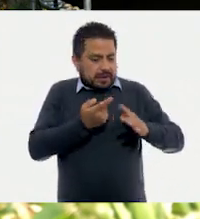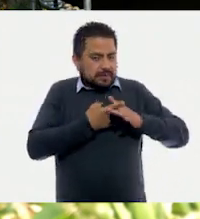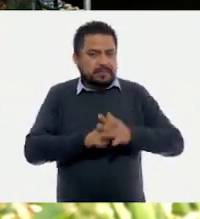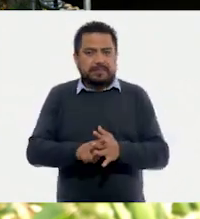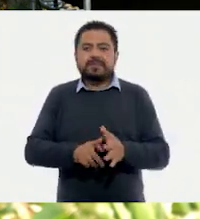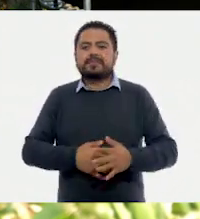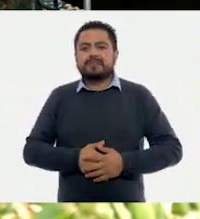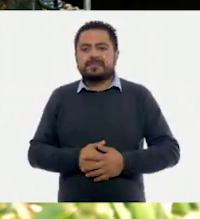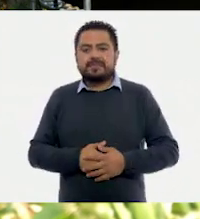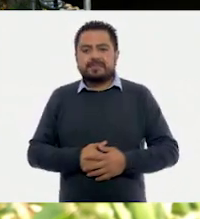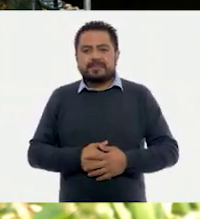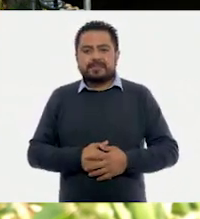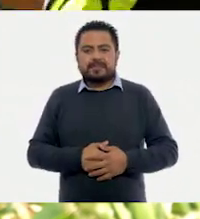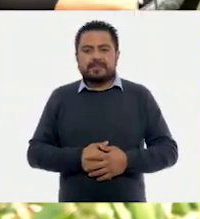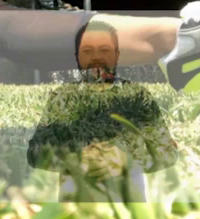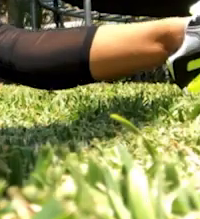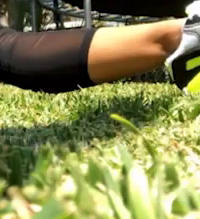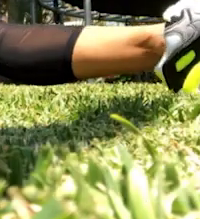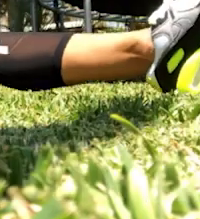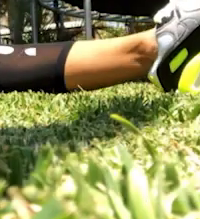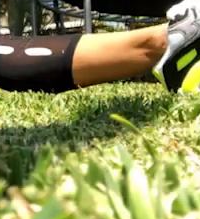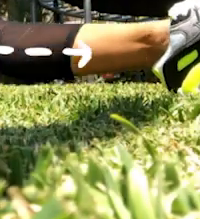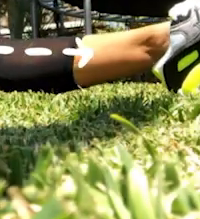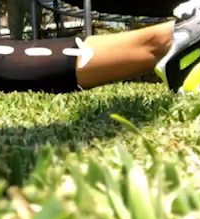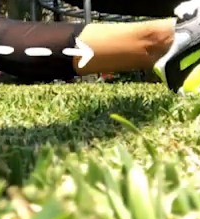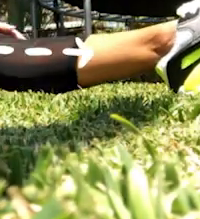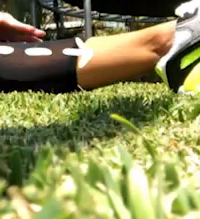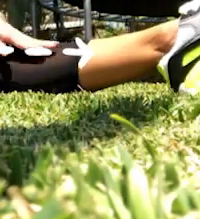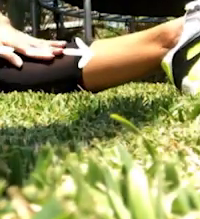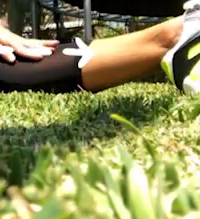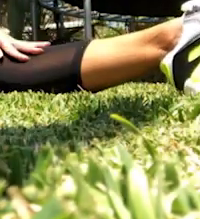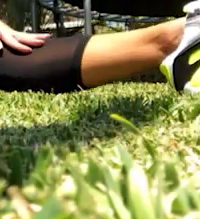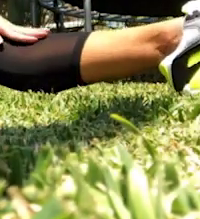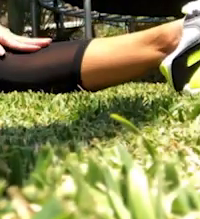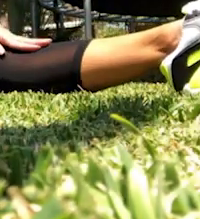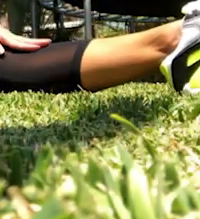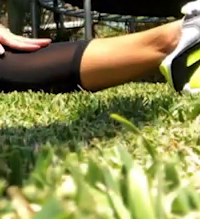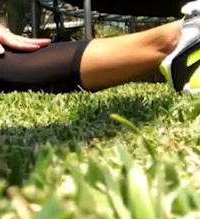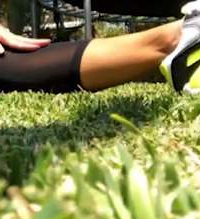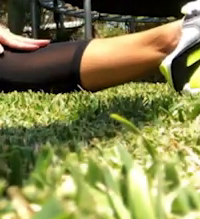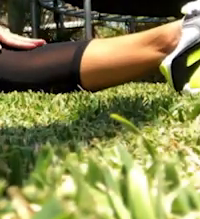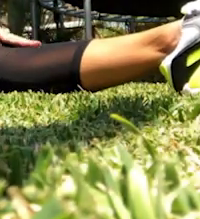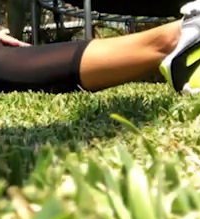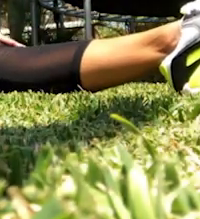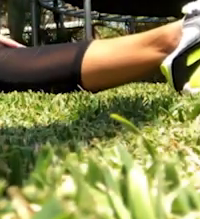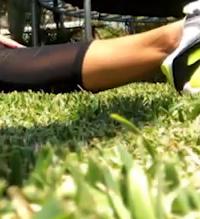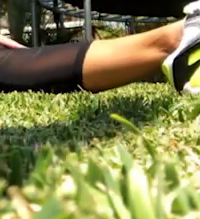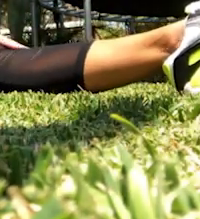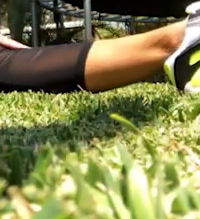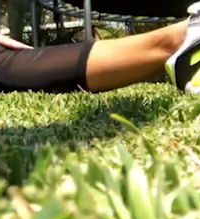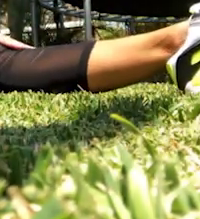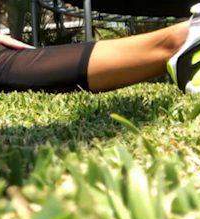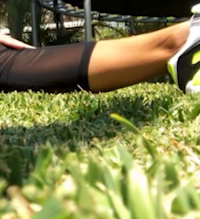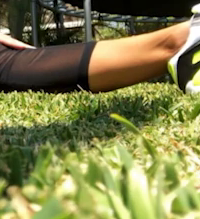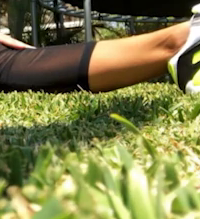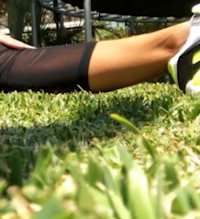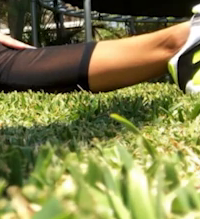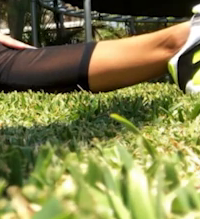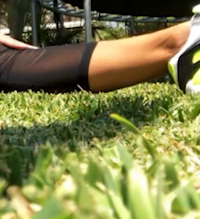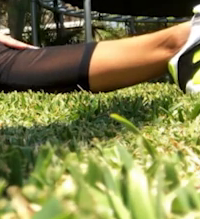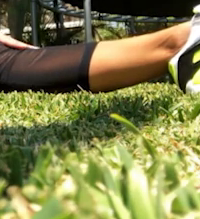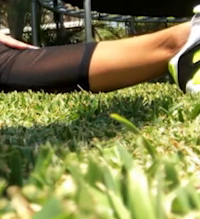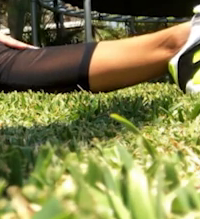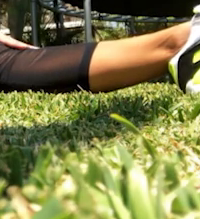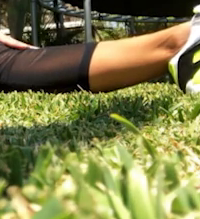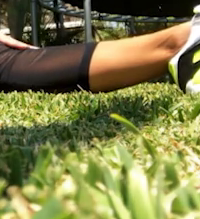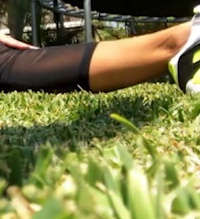Vamos a estirar las piernas un poco abiertas y vamos a ir primero hacia un lado. Lo